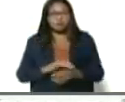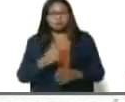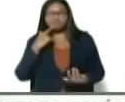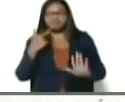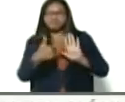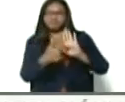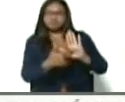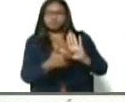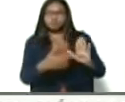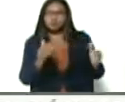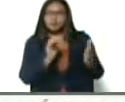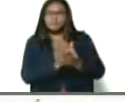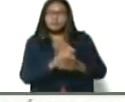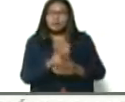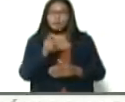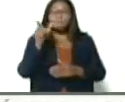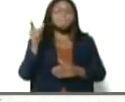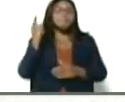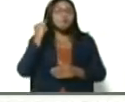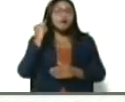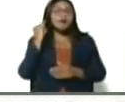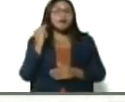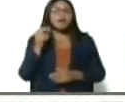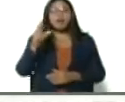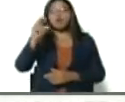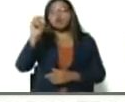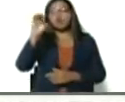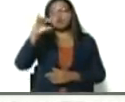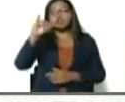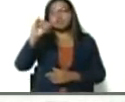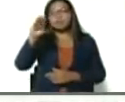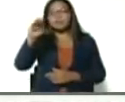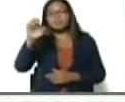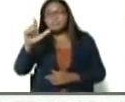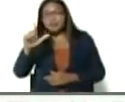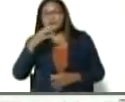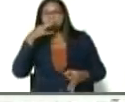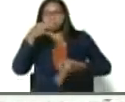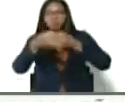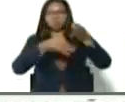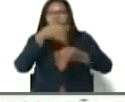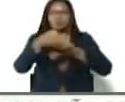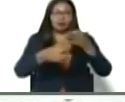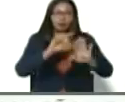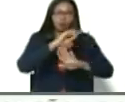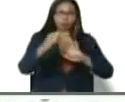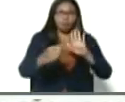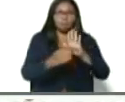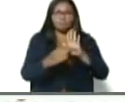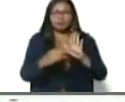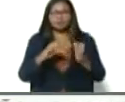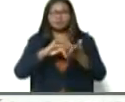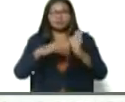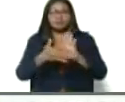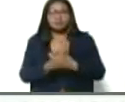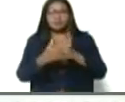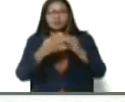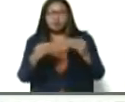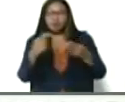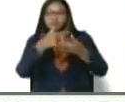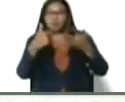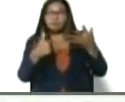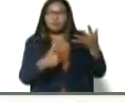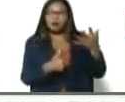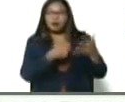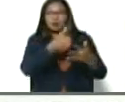hay una compañera campesina, Rosibel Zamora, quien da una explicación de literalmente todos estos vértices que